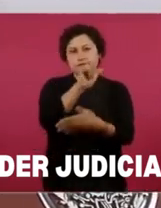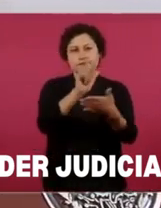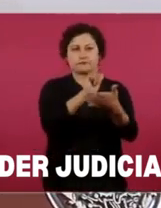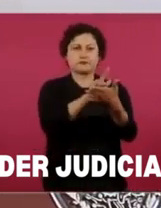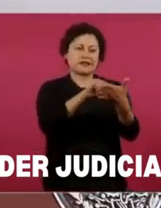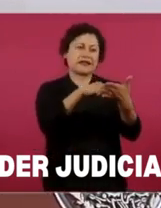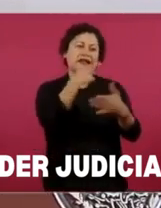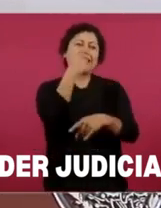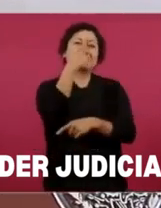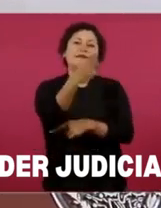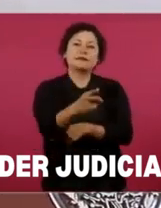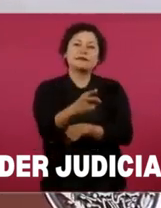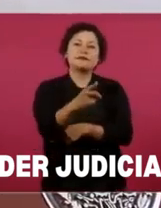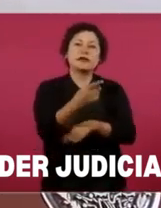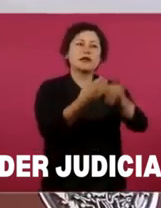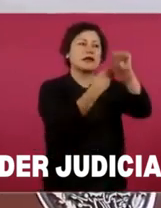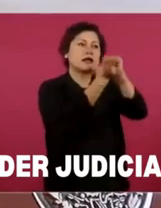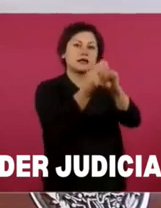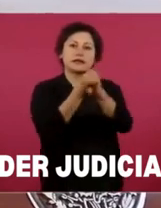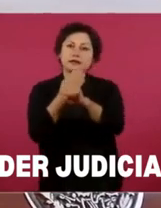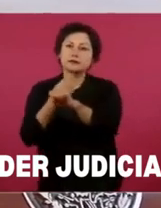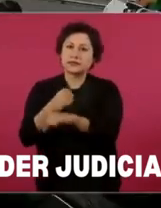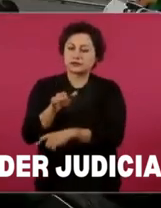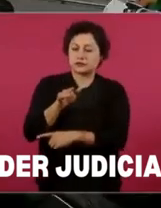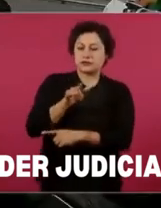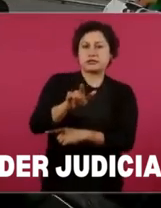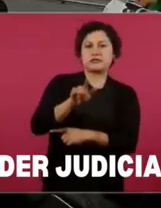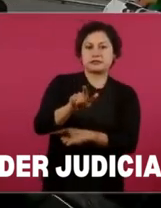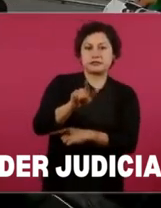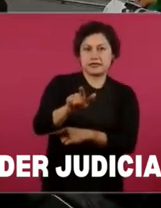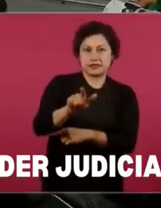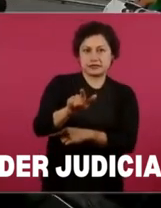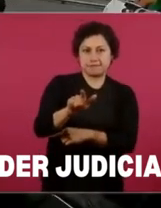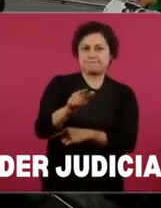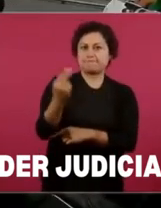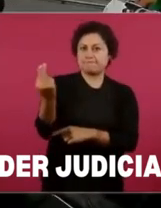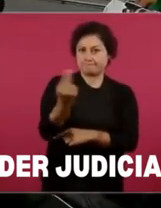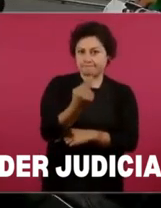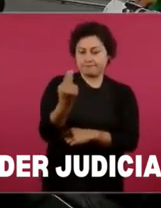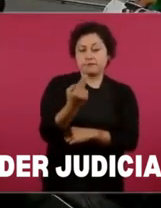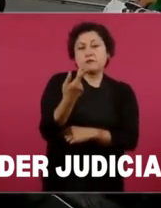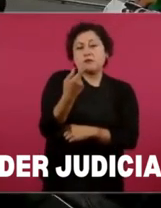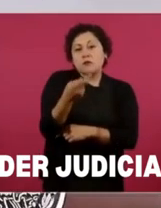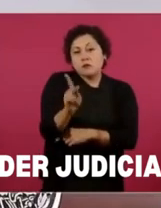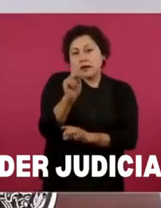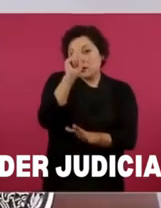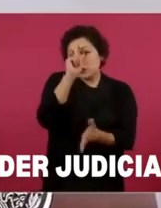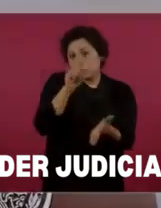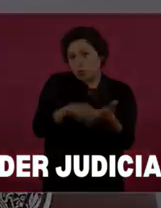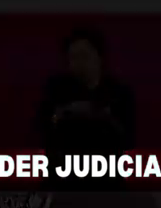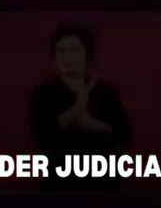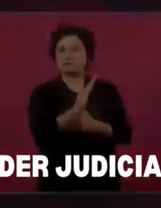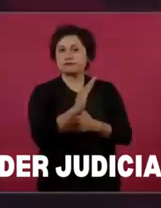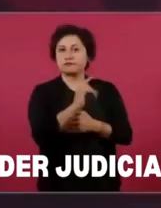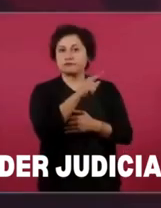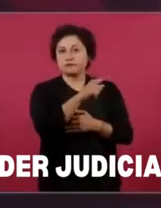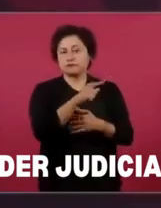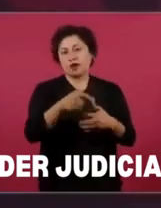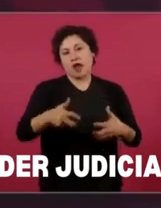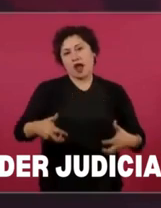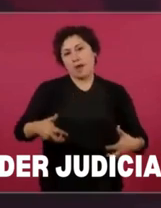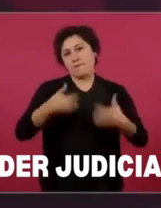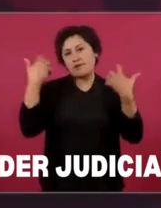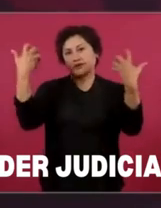pero todavía en el transcurso del día de hoy, me imagino y mañana van a haber otros. ¿Qué